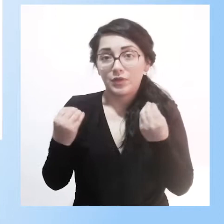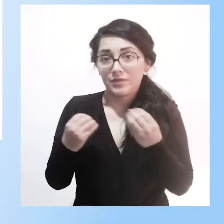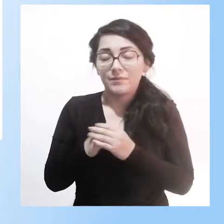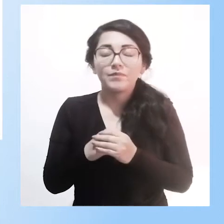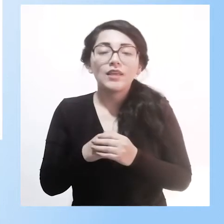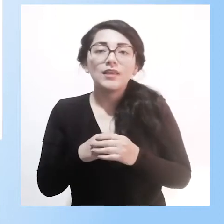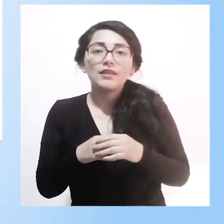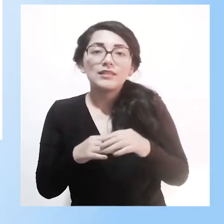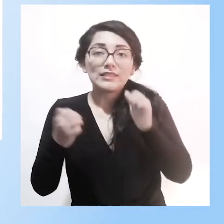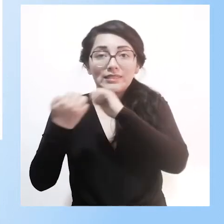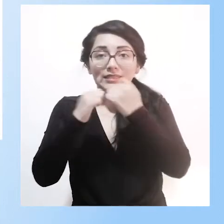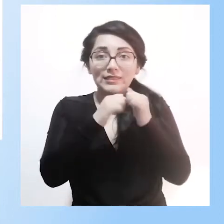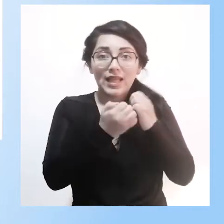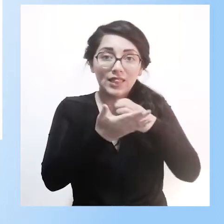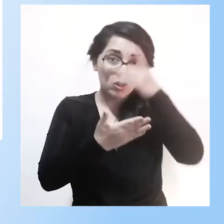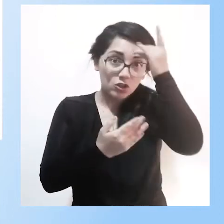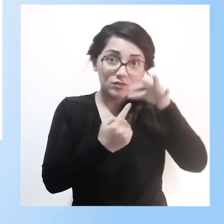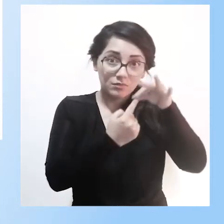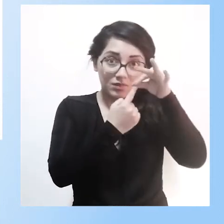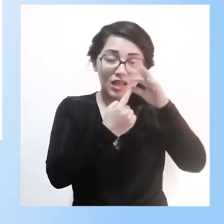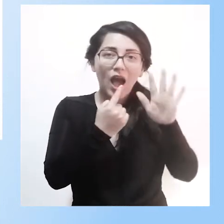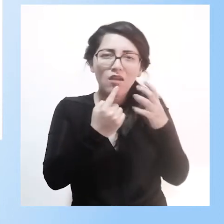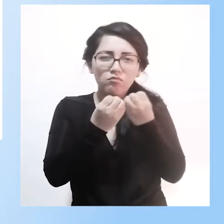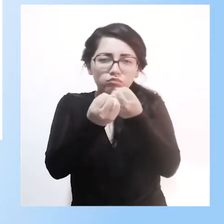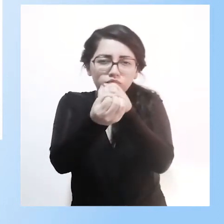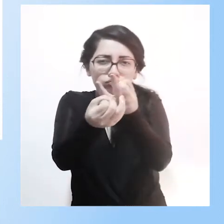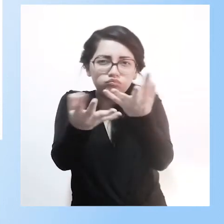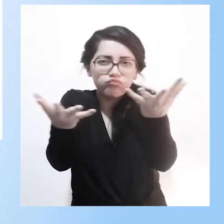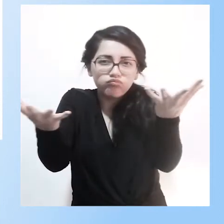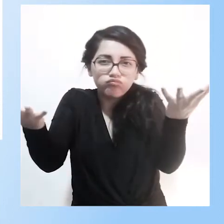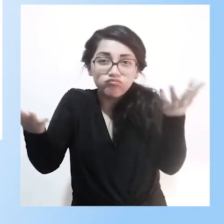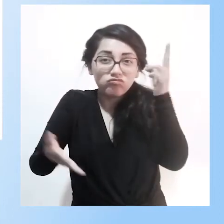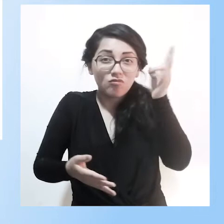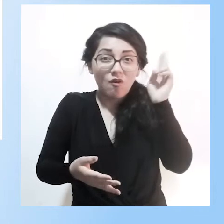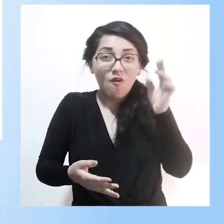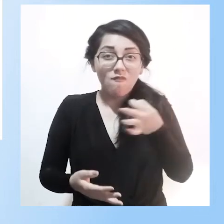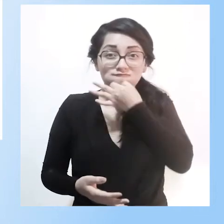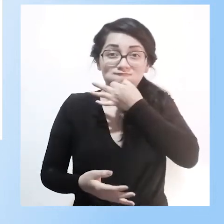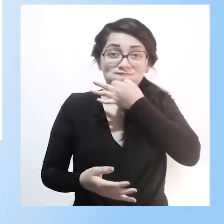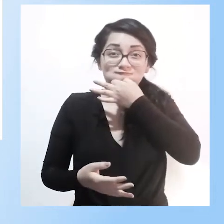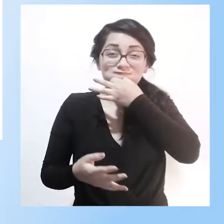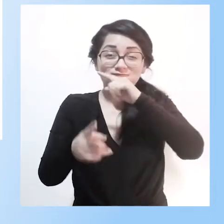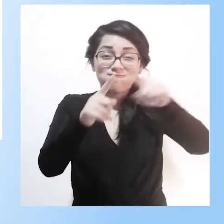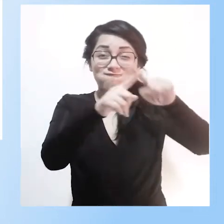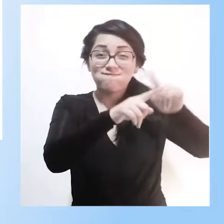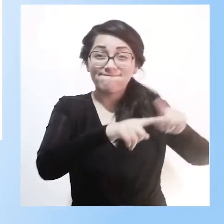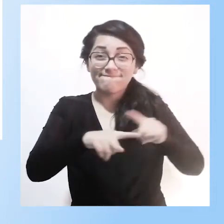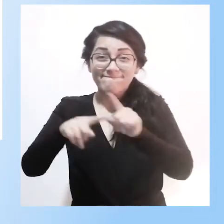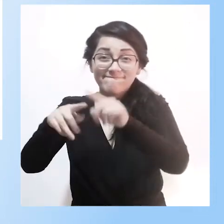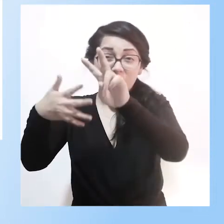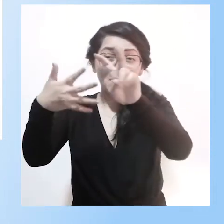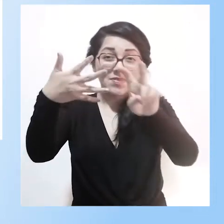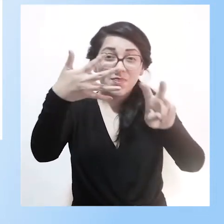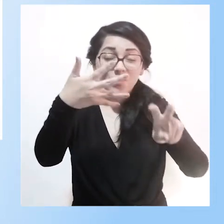especial tenemos una gama muy amplia de docentes con diferentes especializaciones. Por